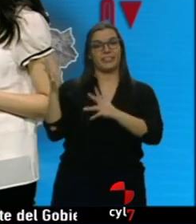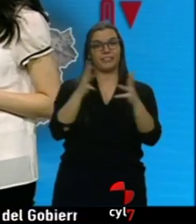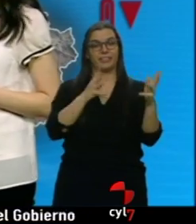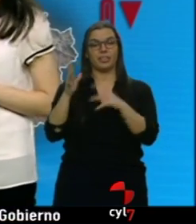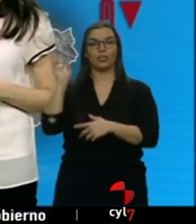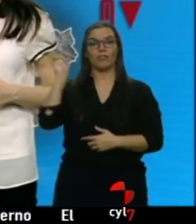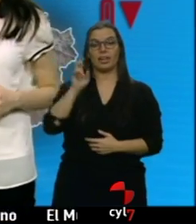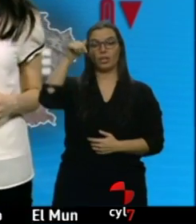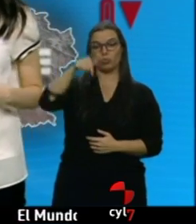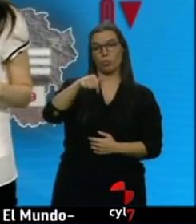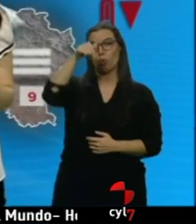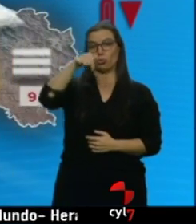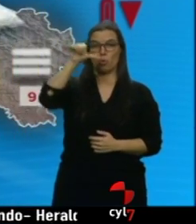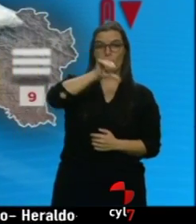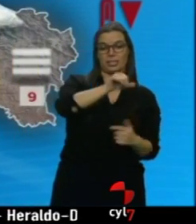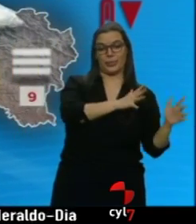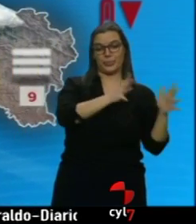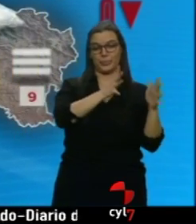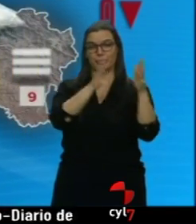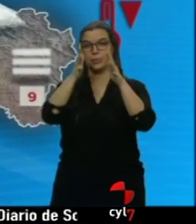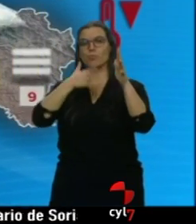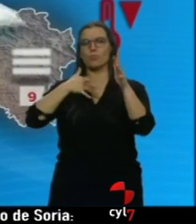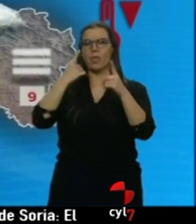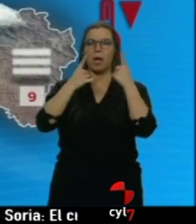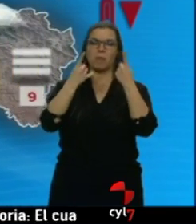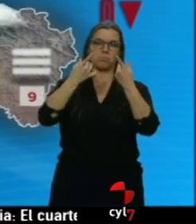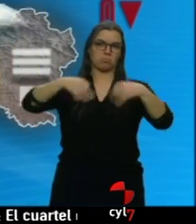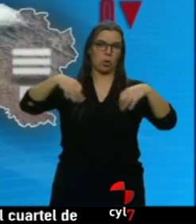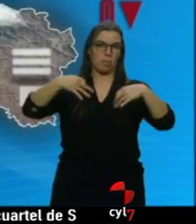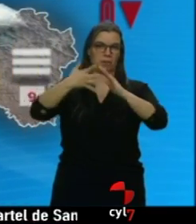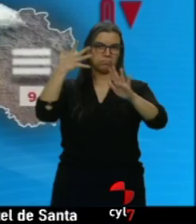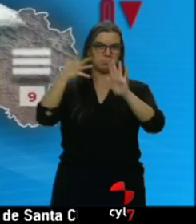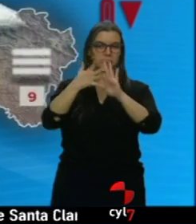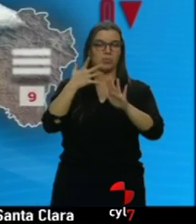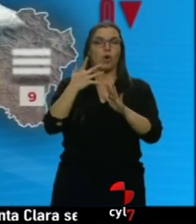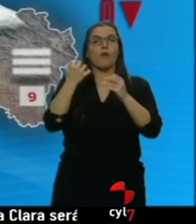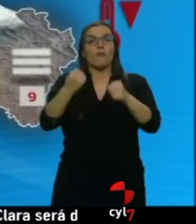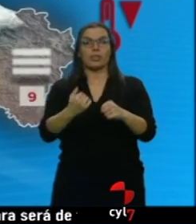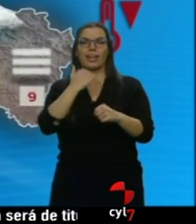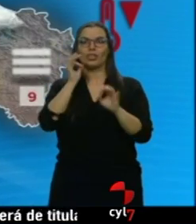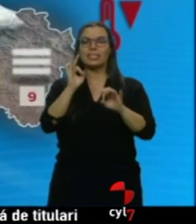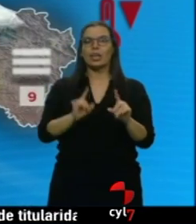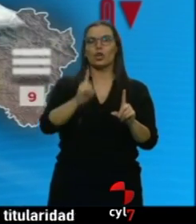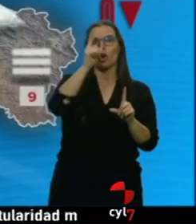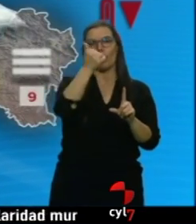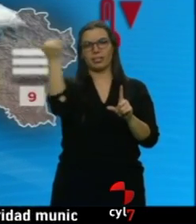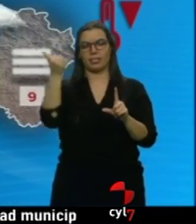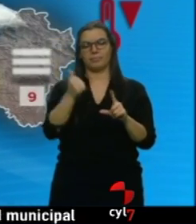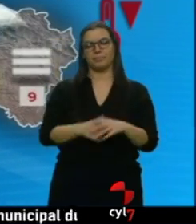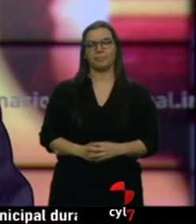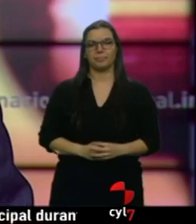componente sur-suroeste que podrían alcanzar alguna racha moderada e incluso fuerte en el nordeste de nuestra comunidad